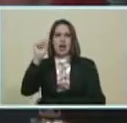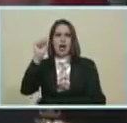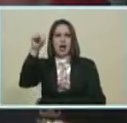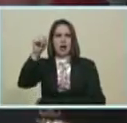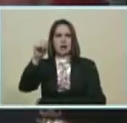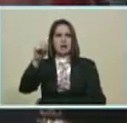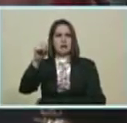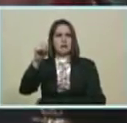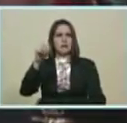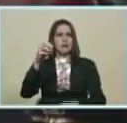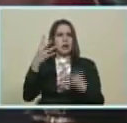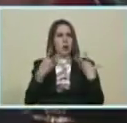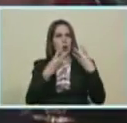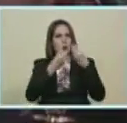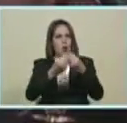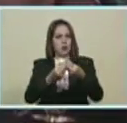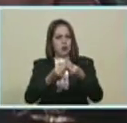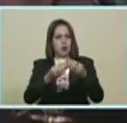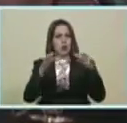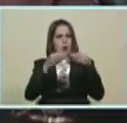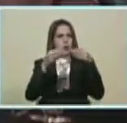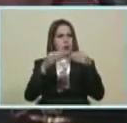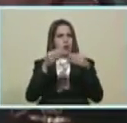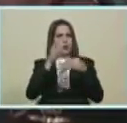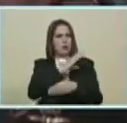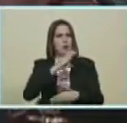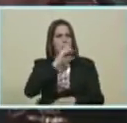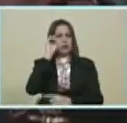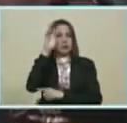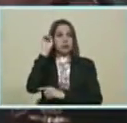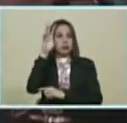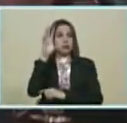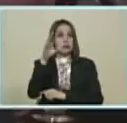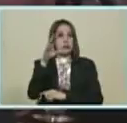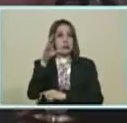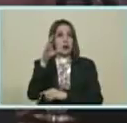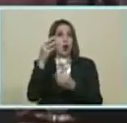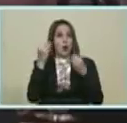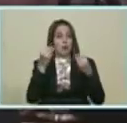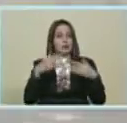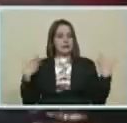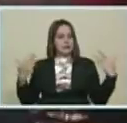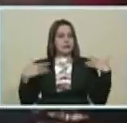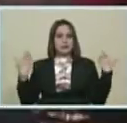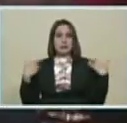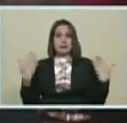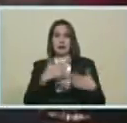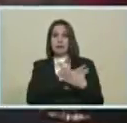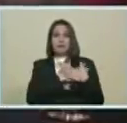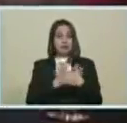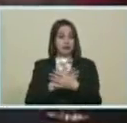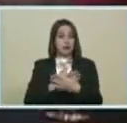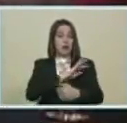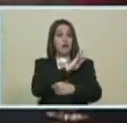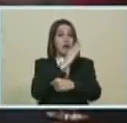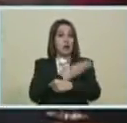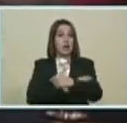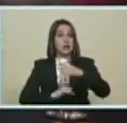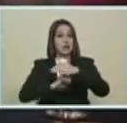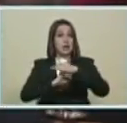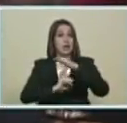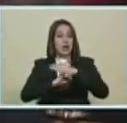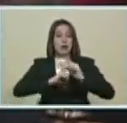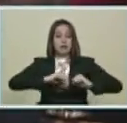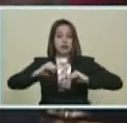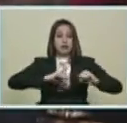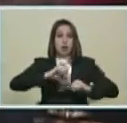Estamos viene en la delegación Y estoy seguro Que va a ser muy fructífera Para fortalecer El movimiento De países